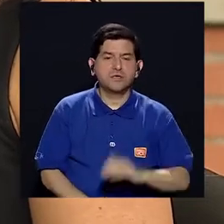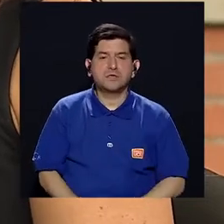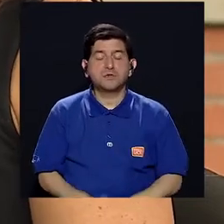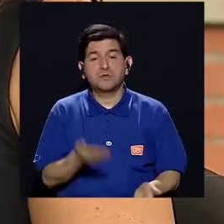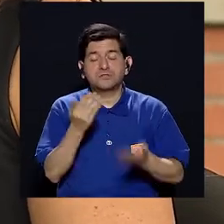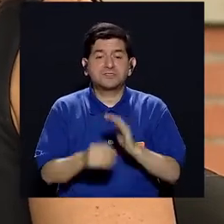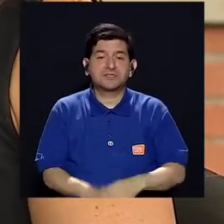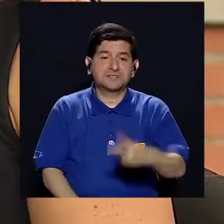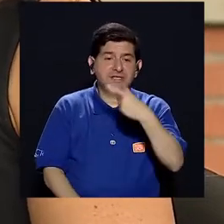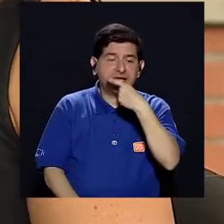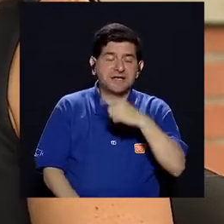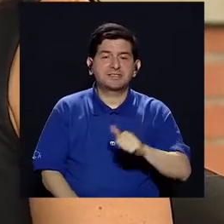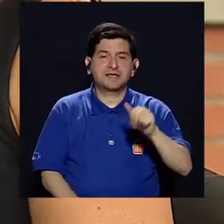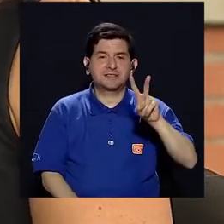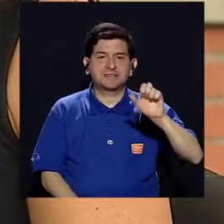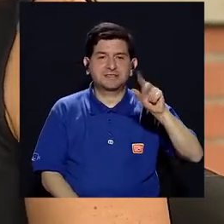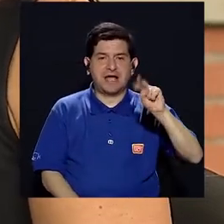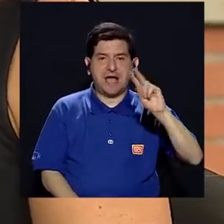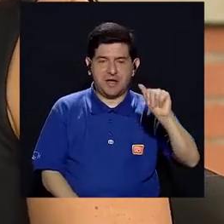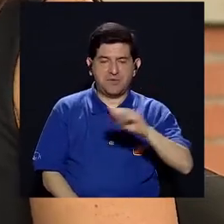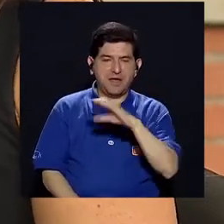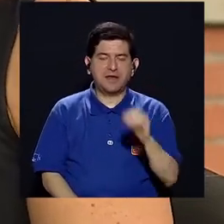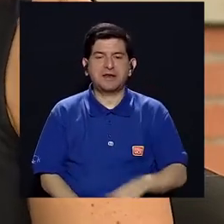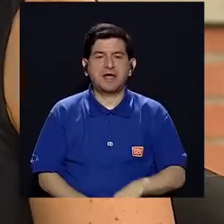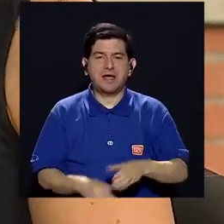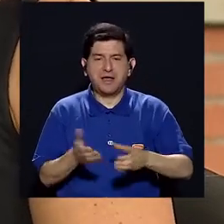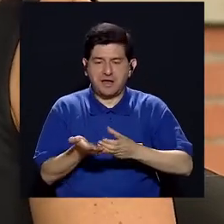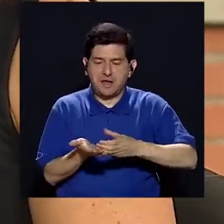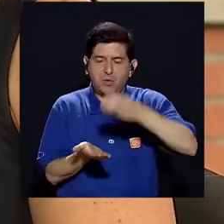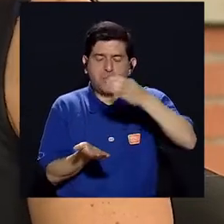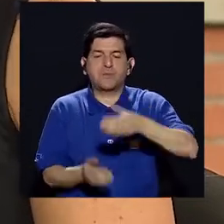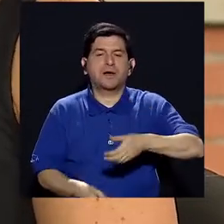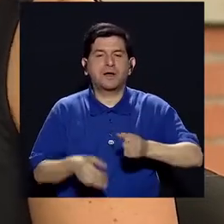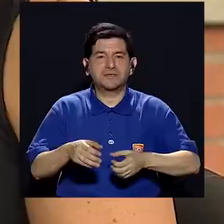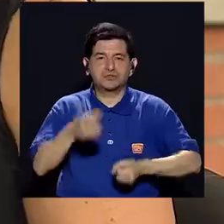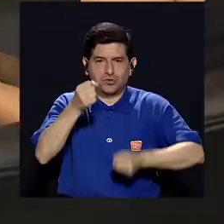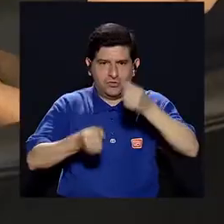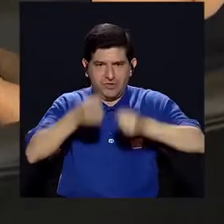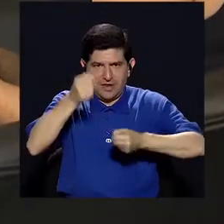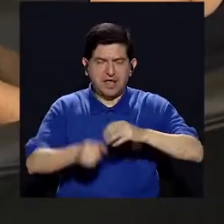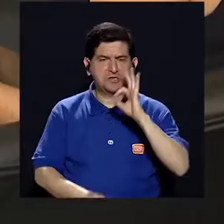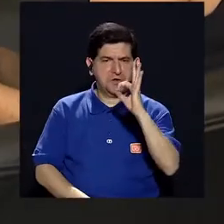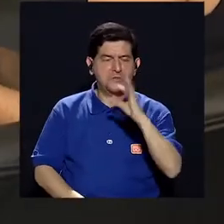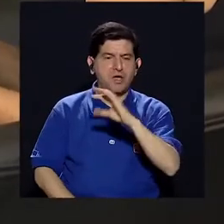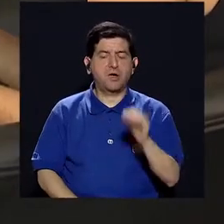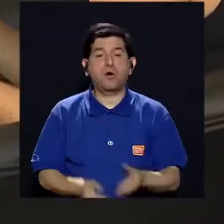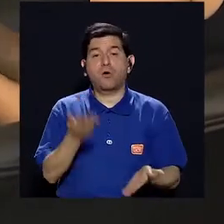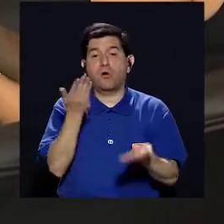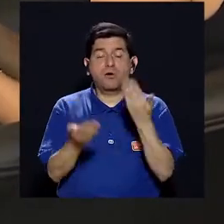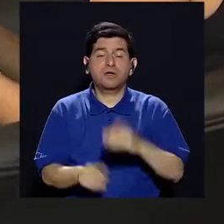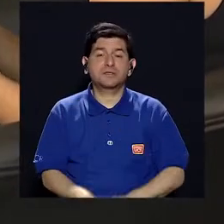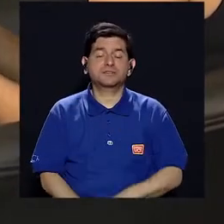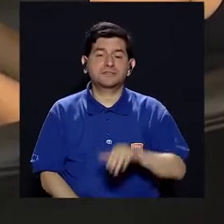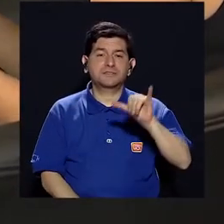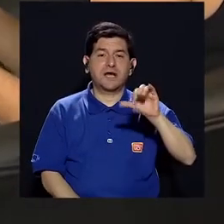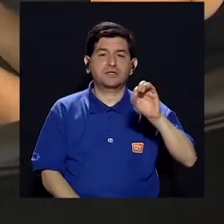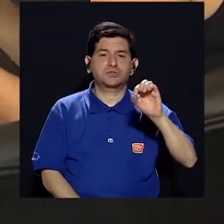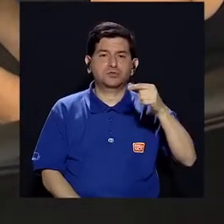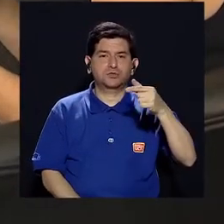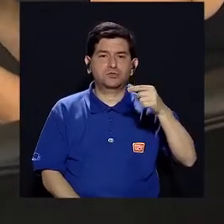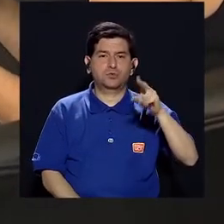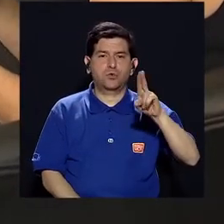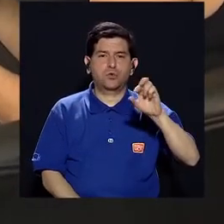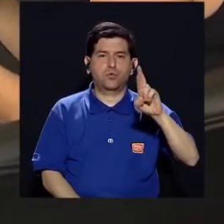los chicos, unas galletas de avena con choco chips y un vaso de leche. Es una excelente merienda y fijo les va a gustar, por ejemplo. O con un yogur, por ejemplo,